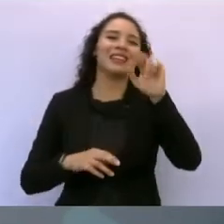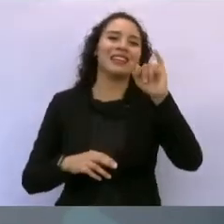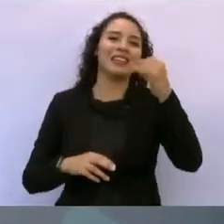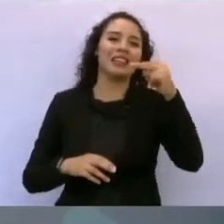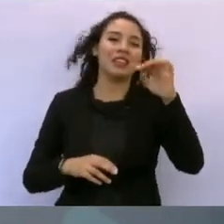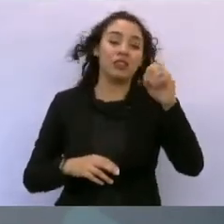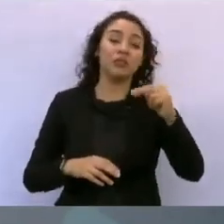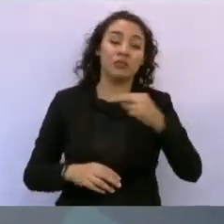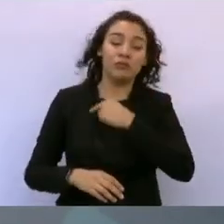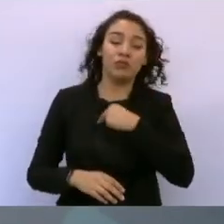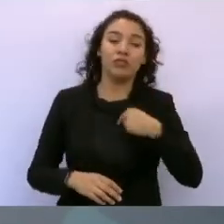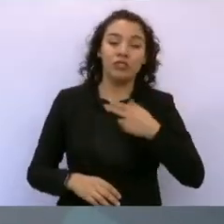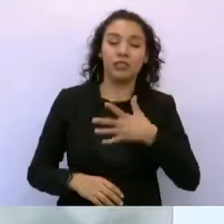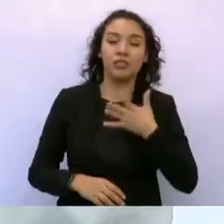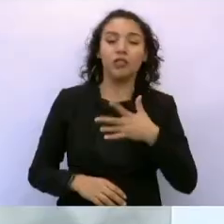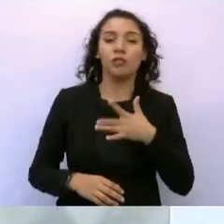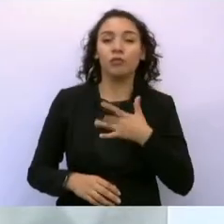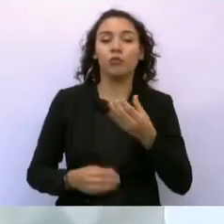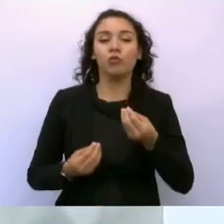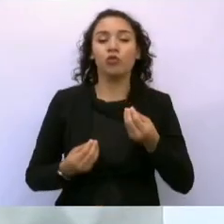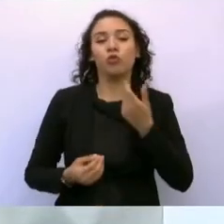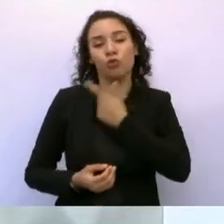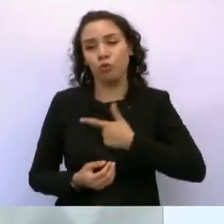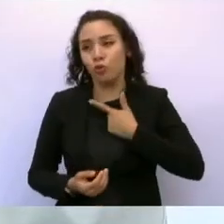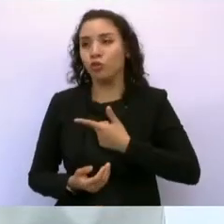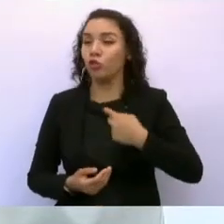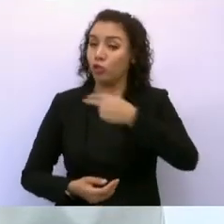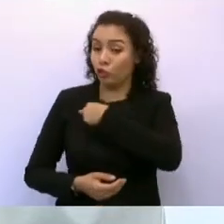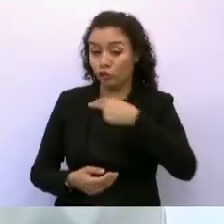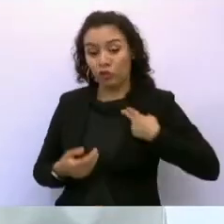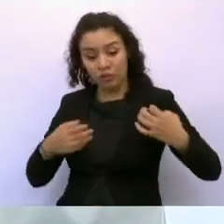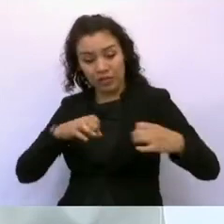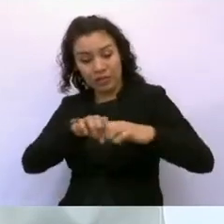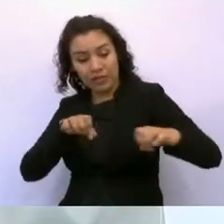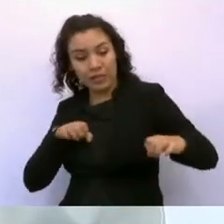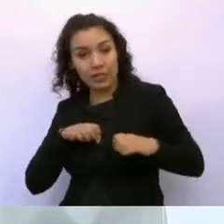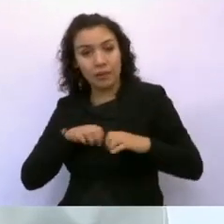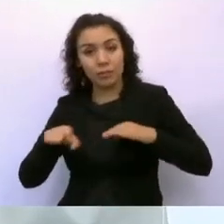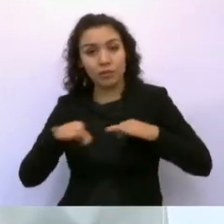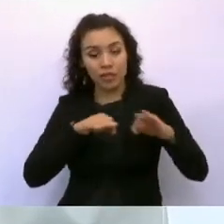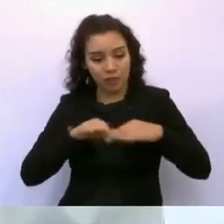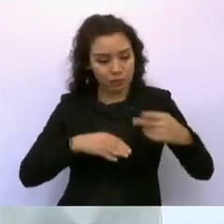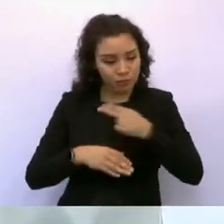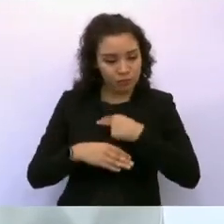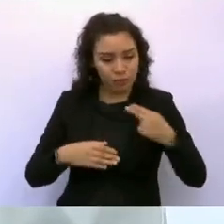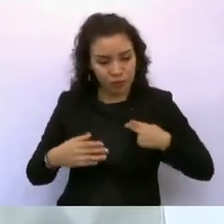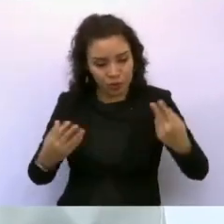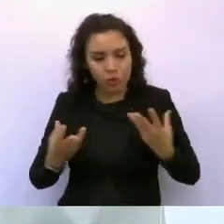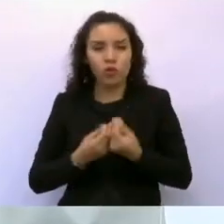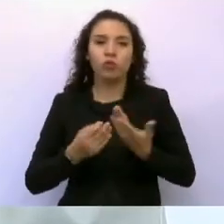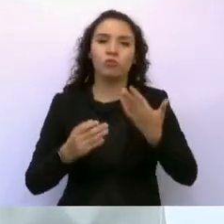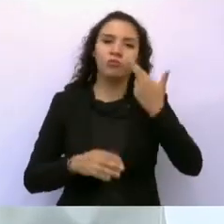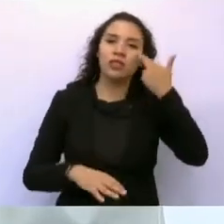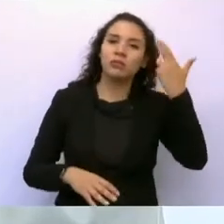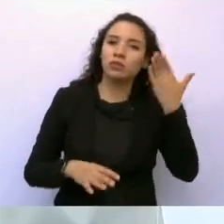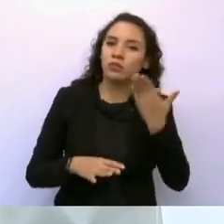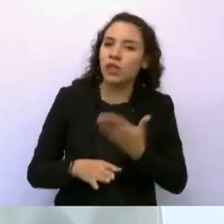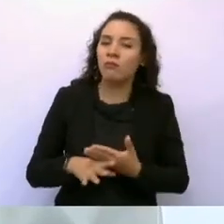señor Presidente, que de la mano de un equipo de trabajadores íntegros, comprometidos,